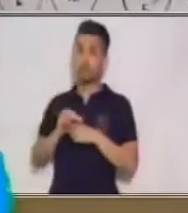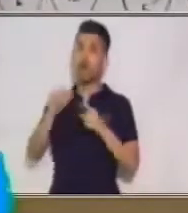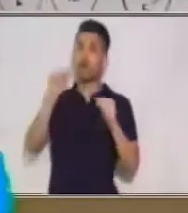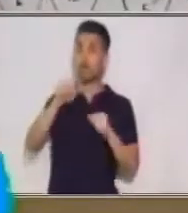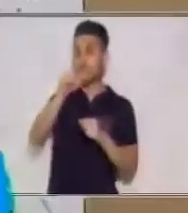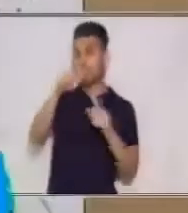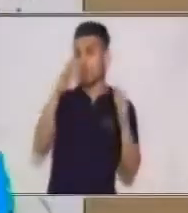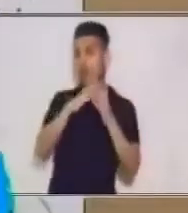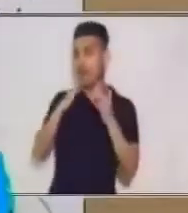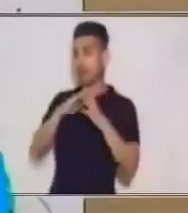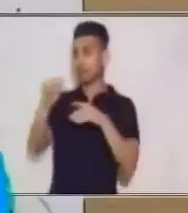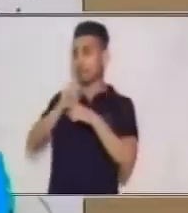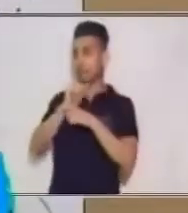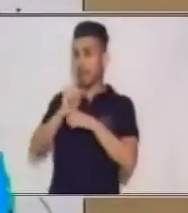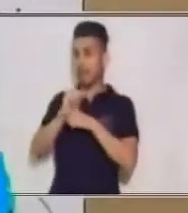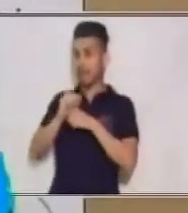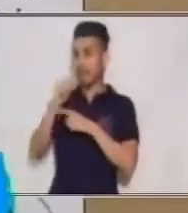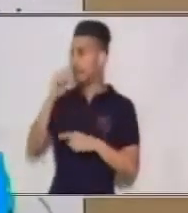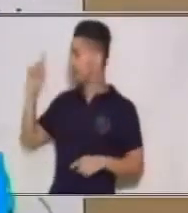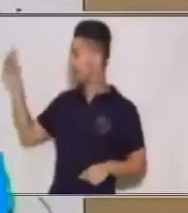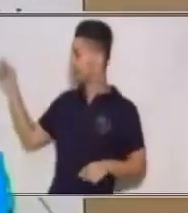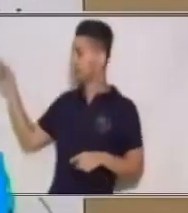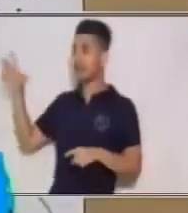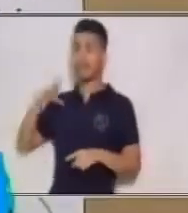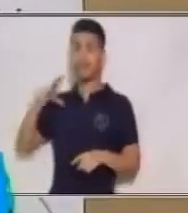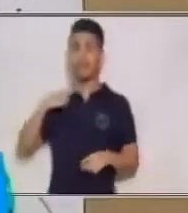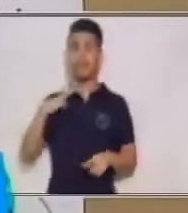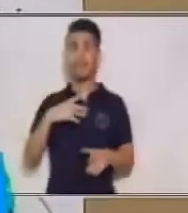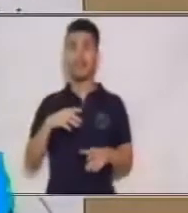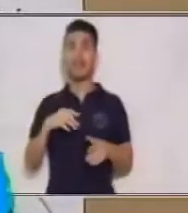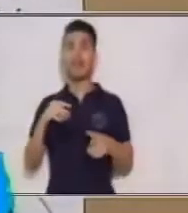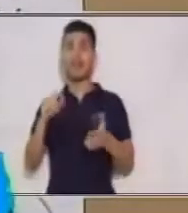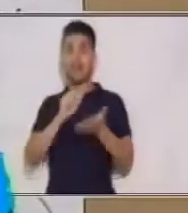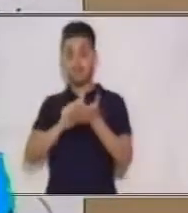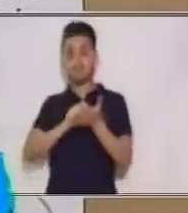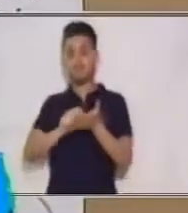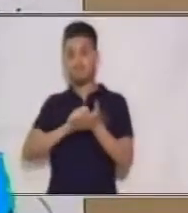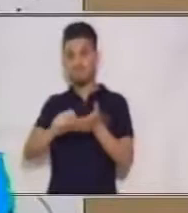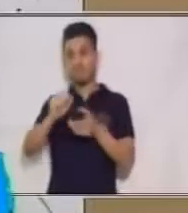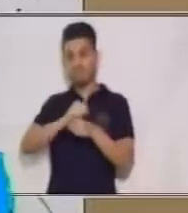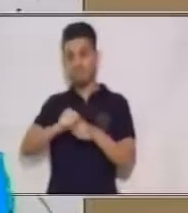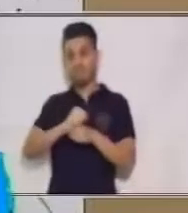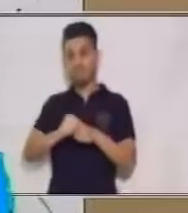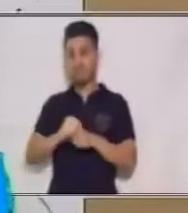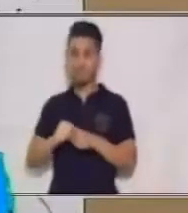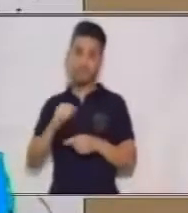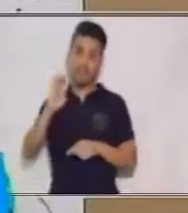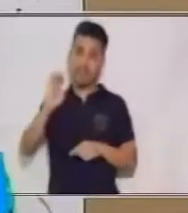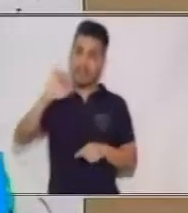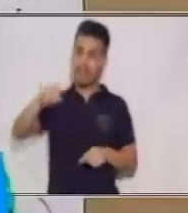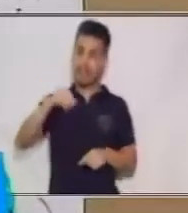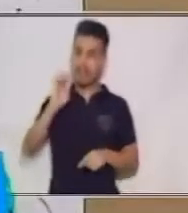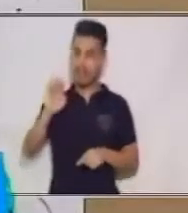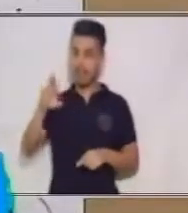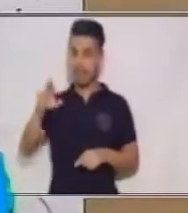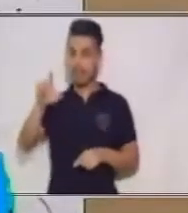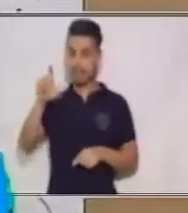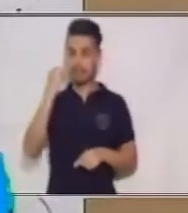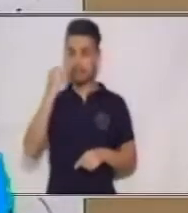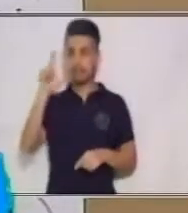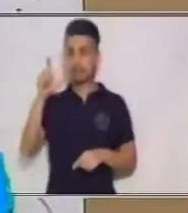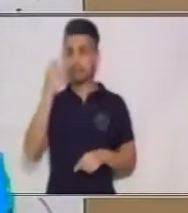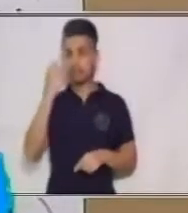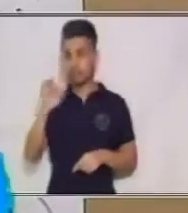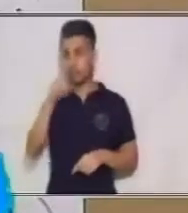Tienes acá un ejercicio en el que vas a practicar, ¿verdad? Primero,